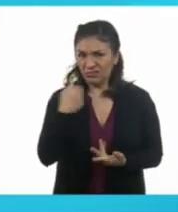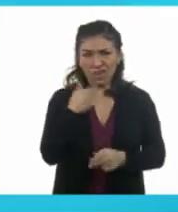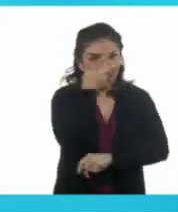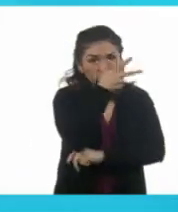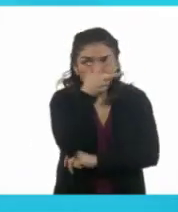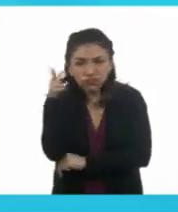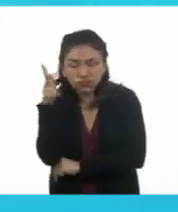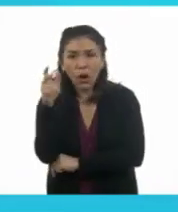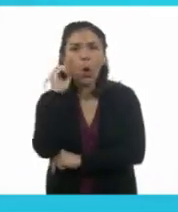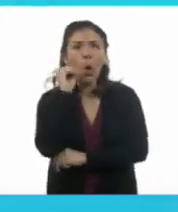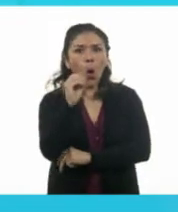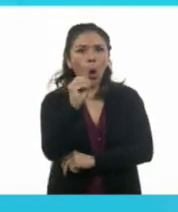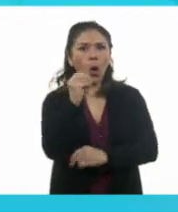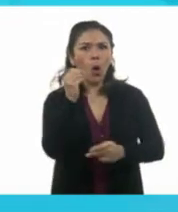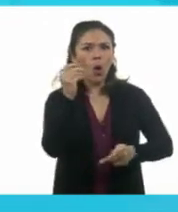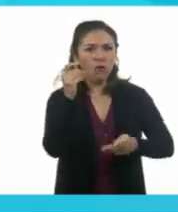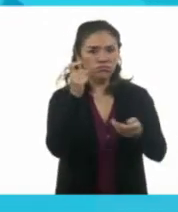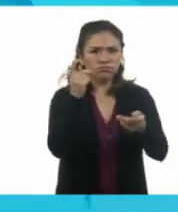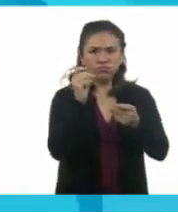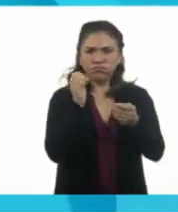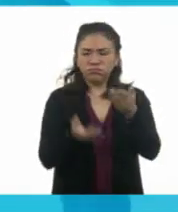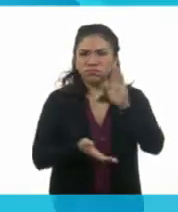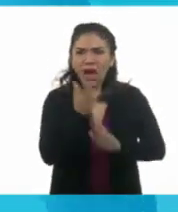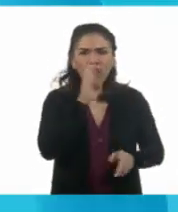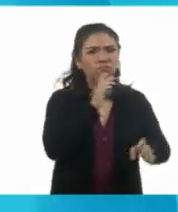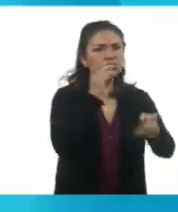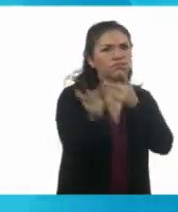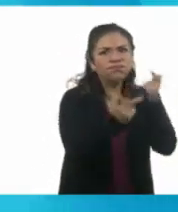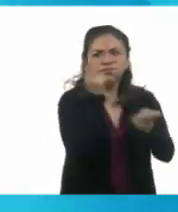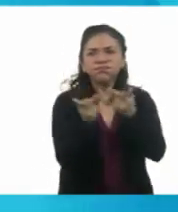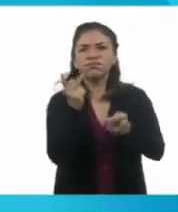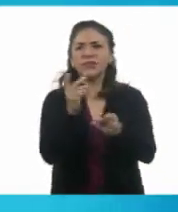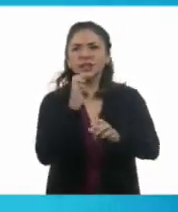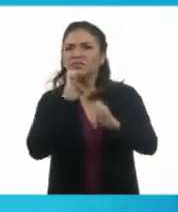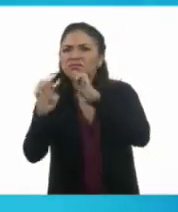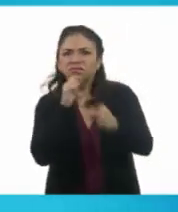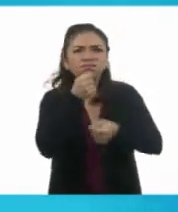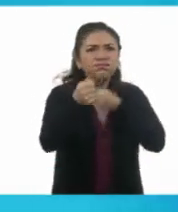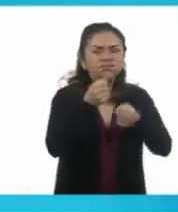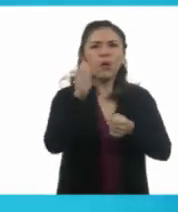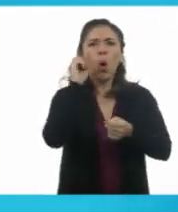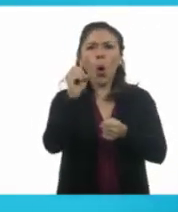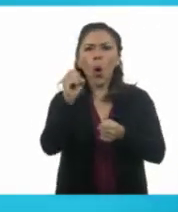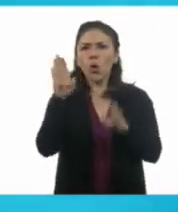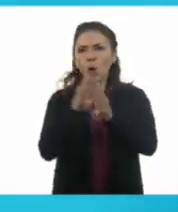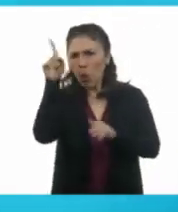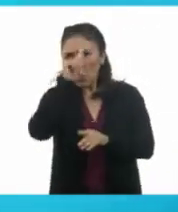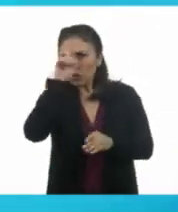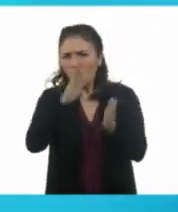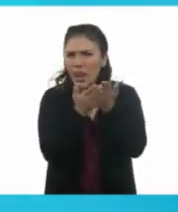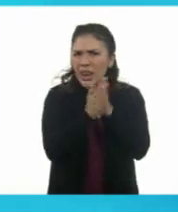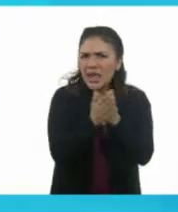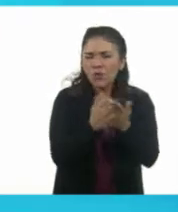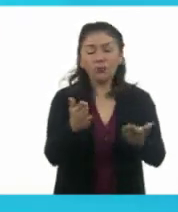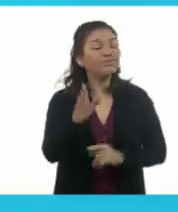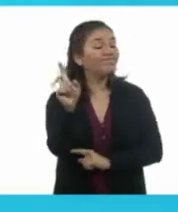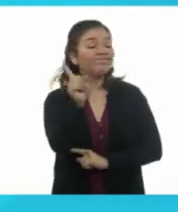¿Tenemos que grabar algo? ¿Ensayar un guión? ¿Saliar a hacer un reportaje? ¿Preparar recomendaciones de libros? No.